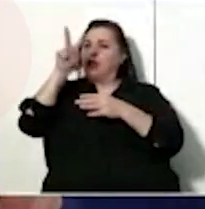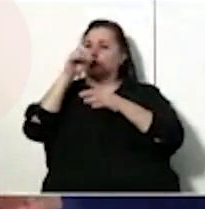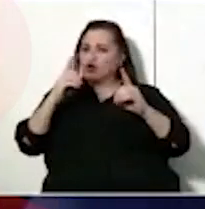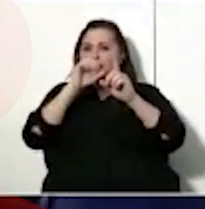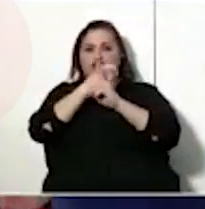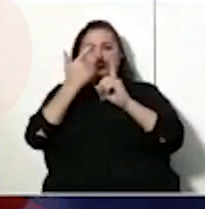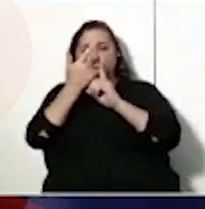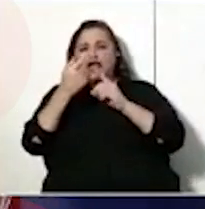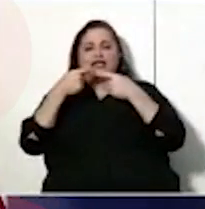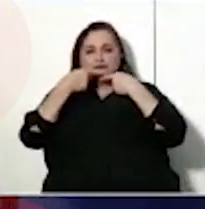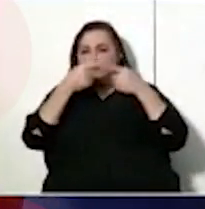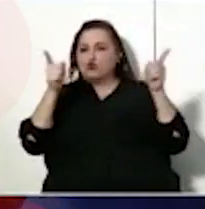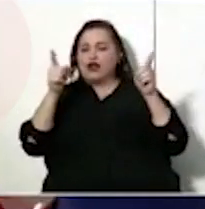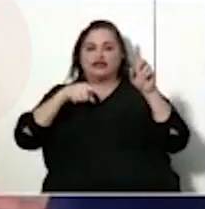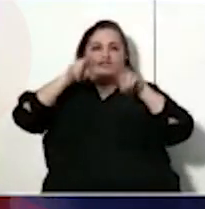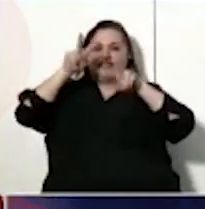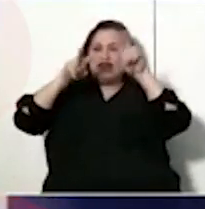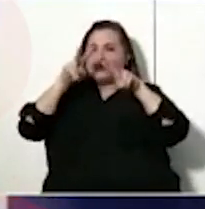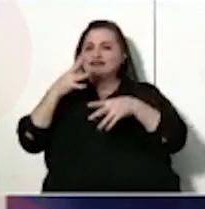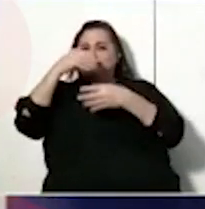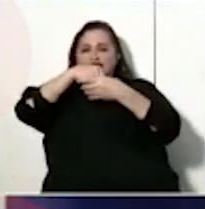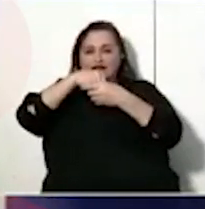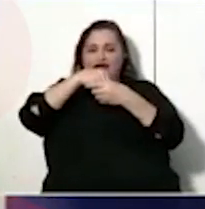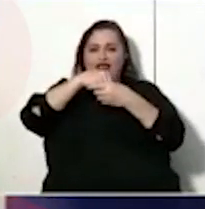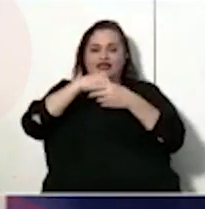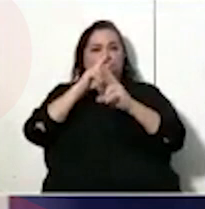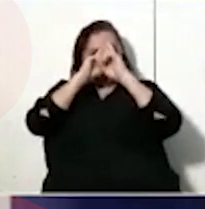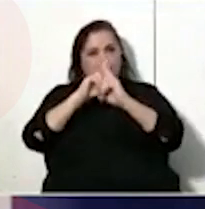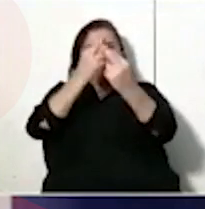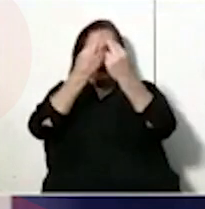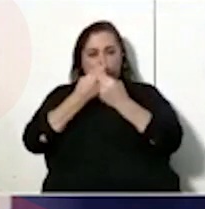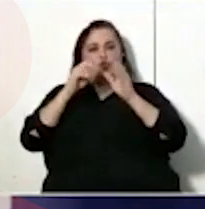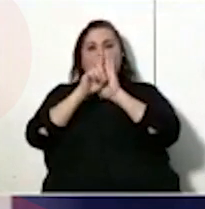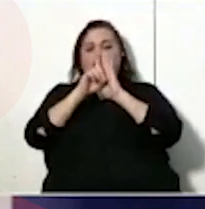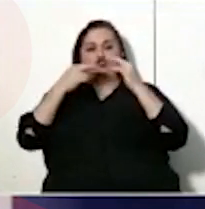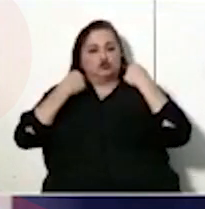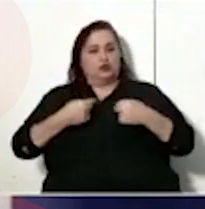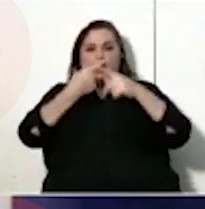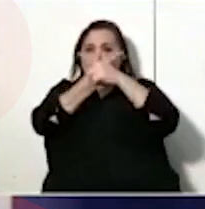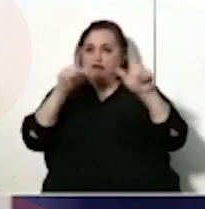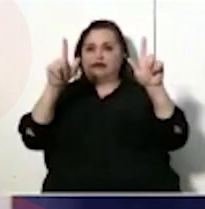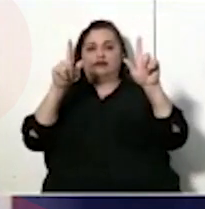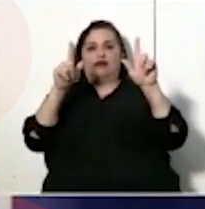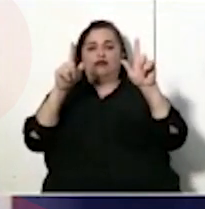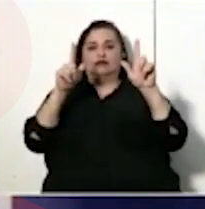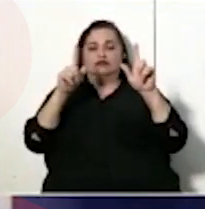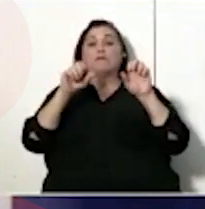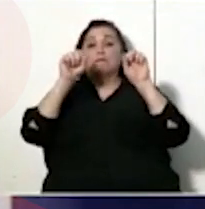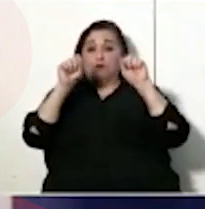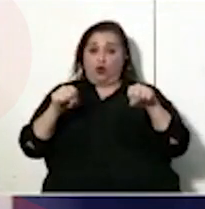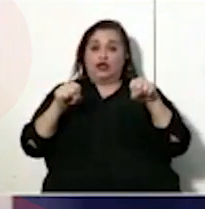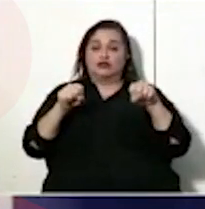sociedades plurales, diversas, integradas, el respeto a los derechos humanos, a las libertades. Por tanto,